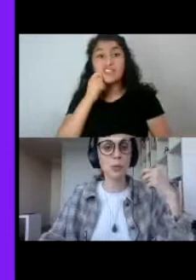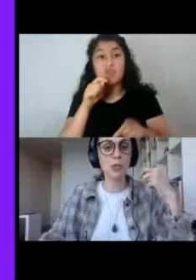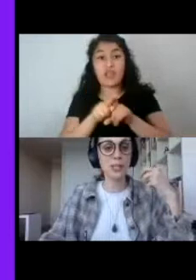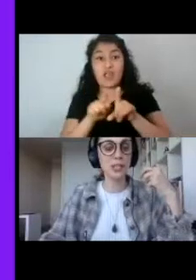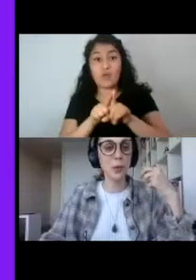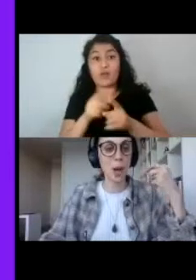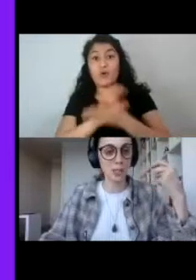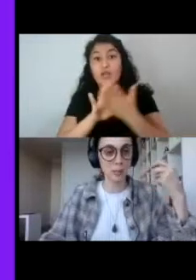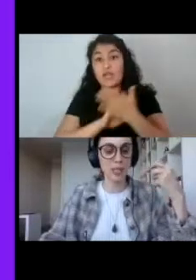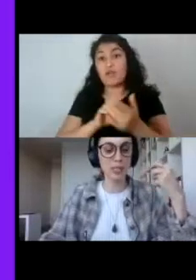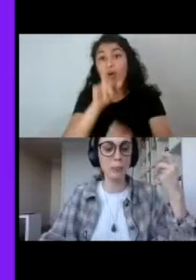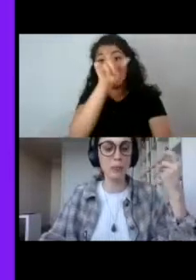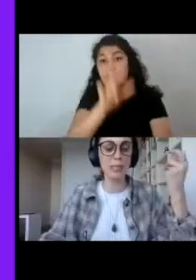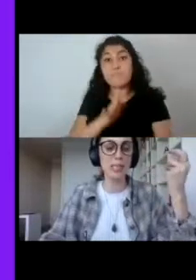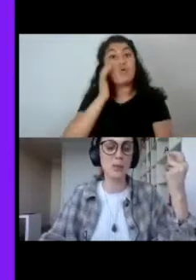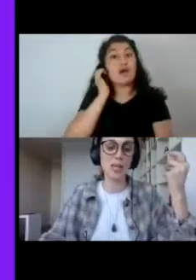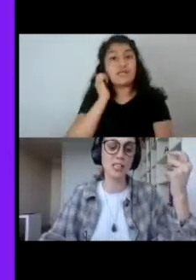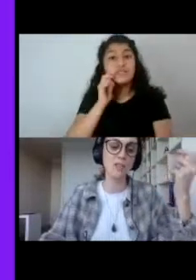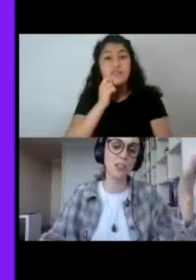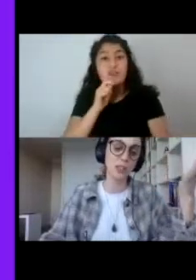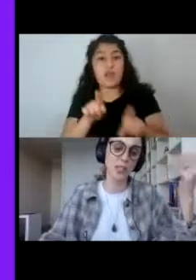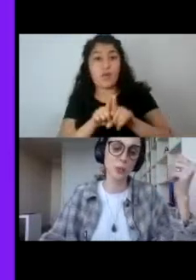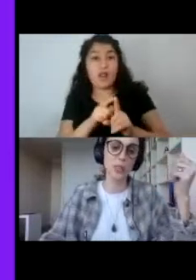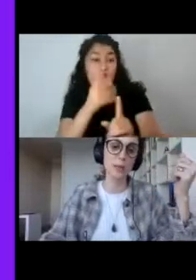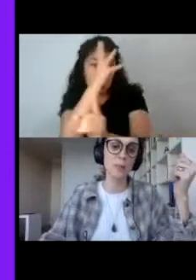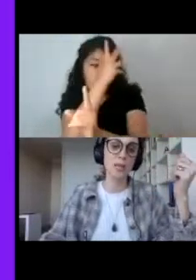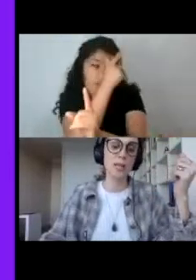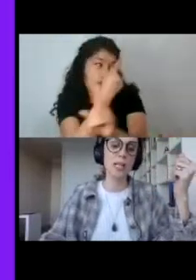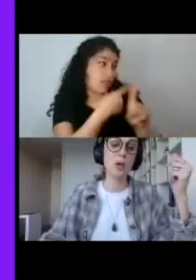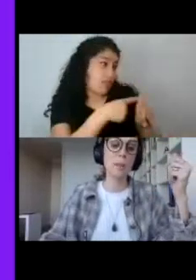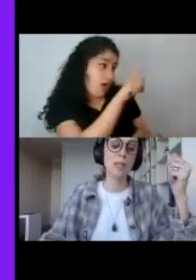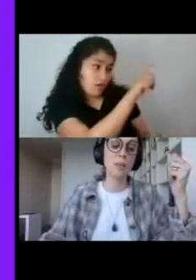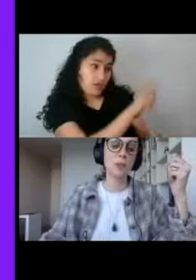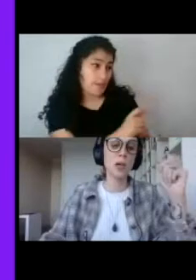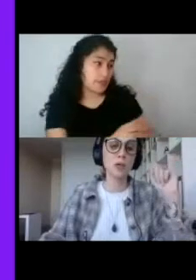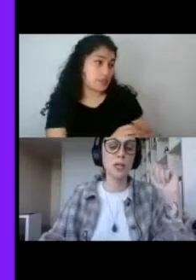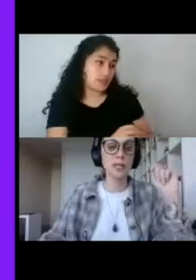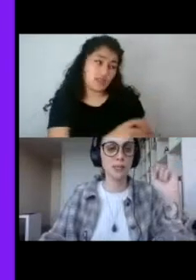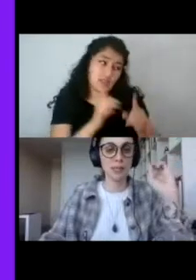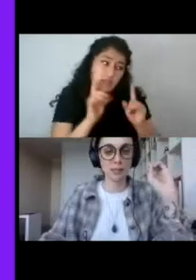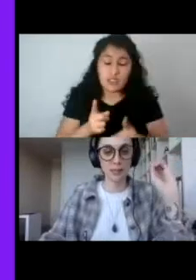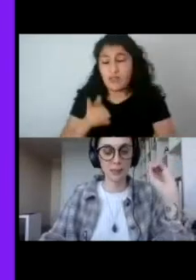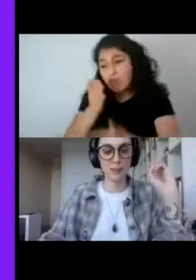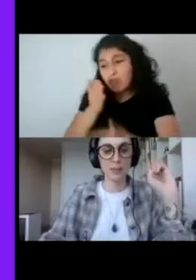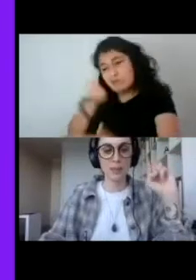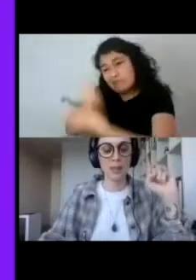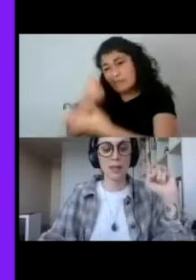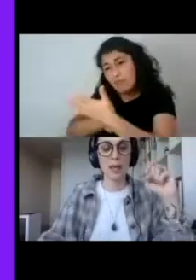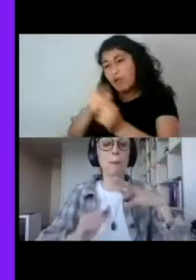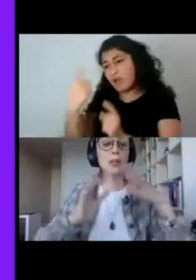a su amor secreto, Aspen, quien pertenece a una casta inferior de la suya, y a competir por una corona que ni siquiera desea.